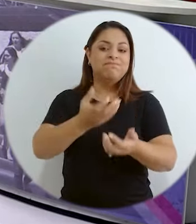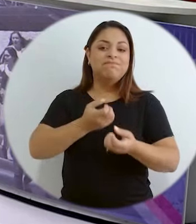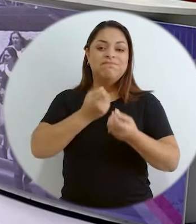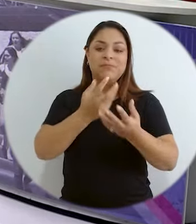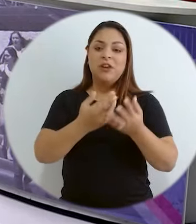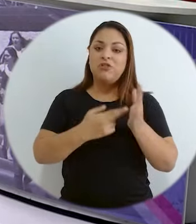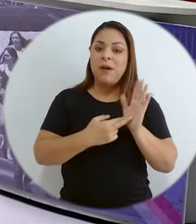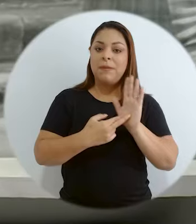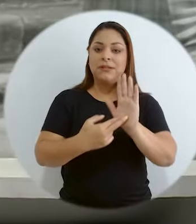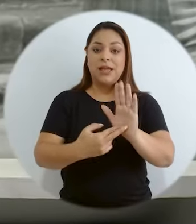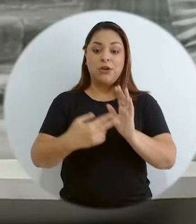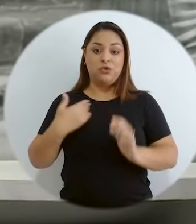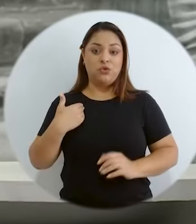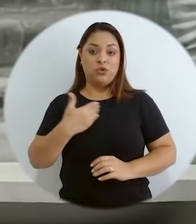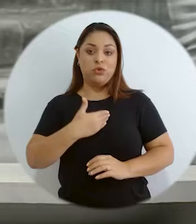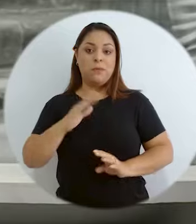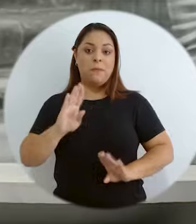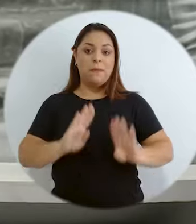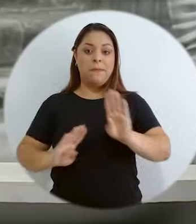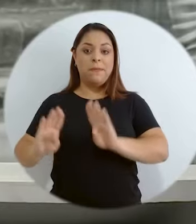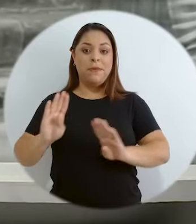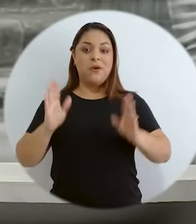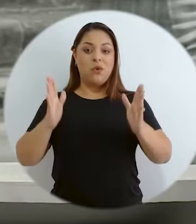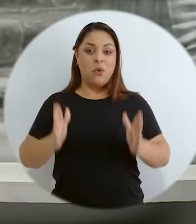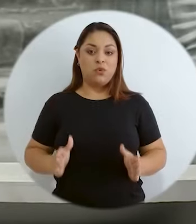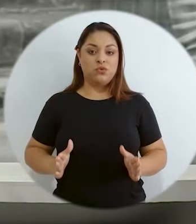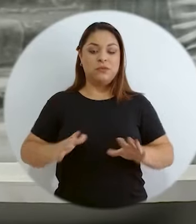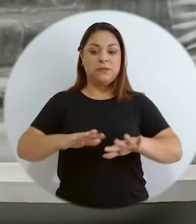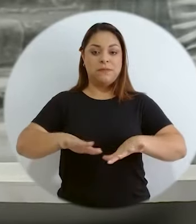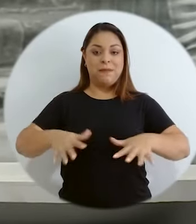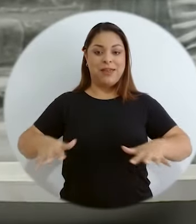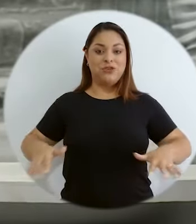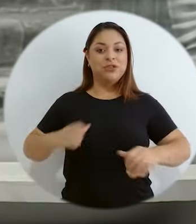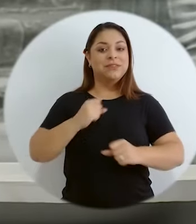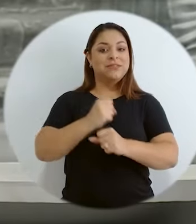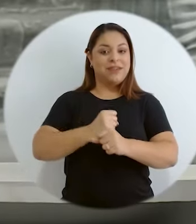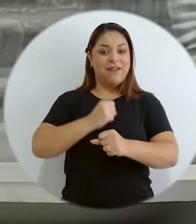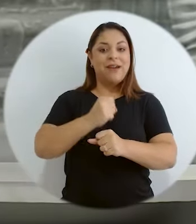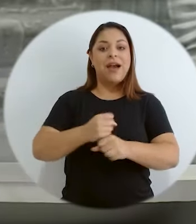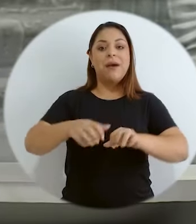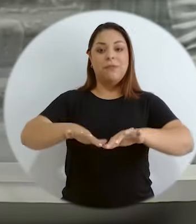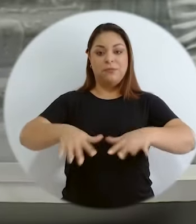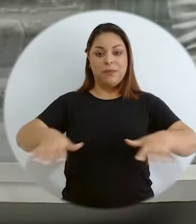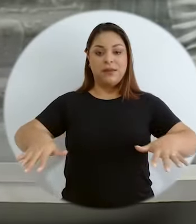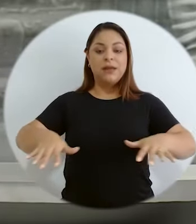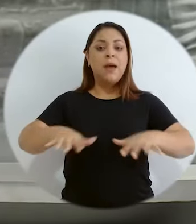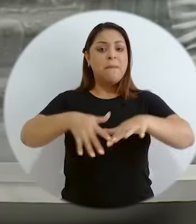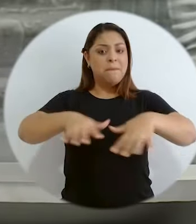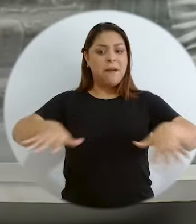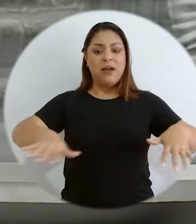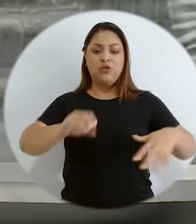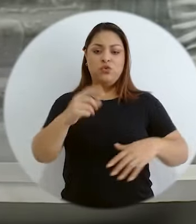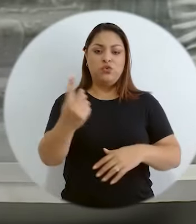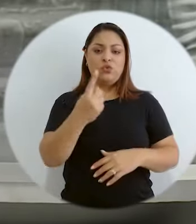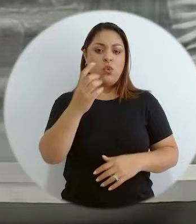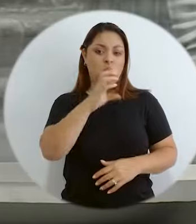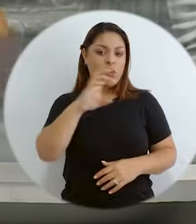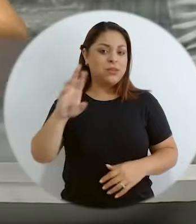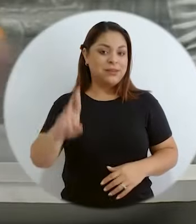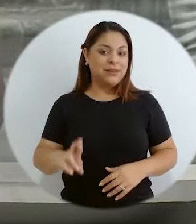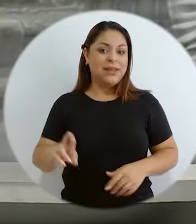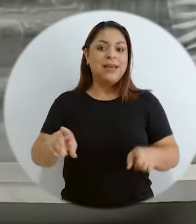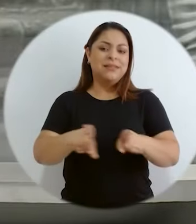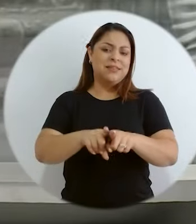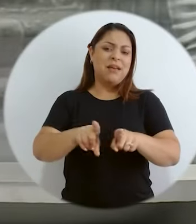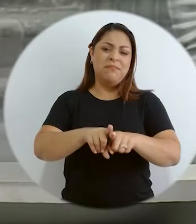lo que vivimos nosotros, los biólogos marinos, trabajando en el mar. Y yo creo que no es un mal solo de Costa Rica, me parece que a nivel mundial también